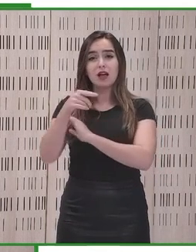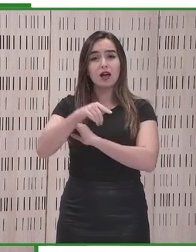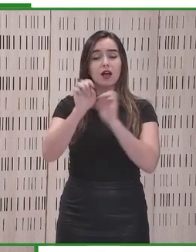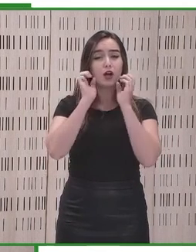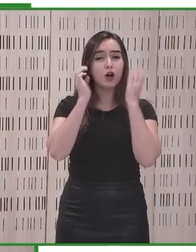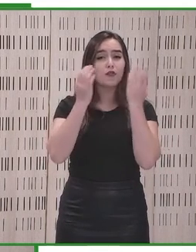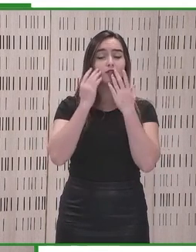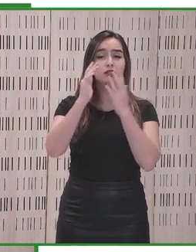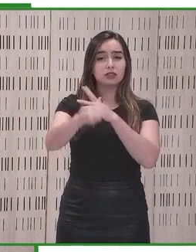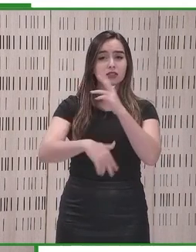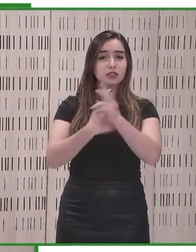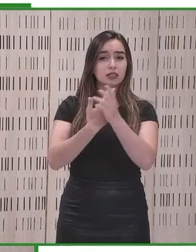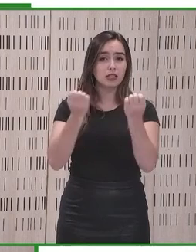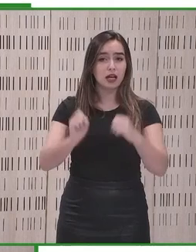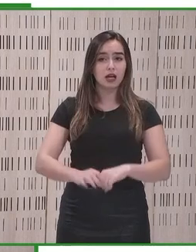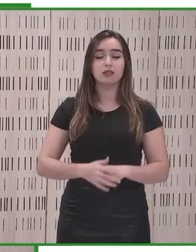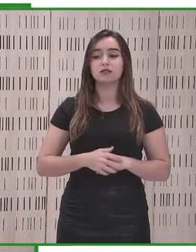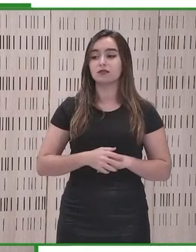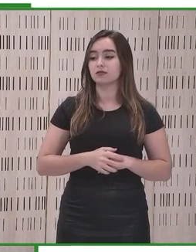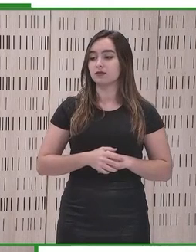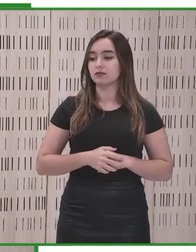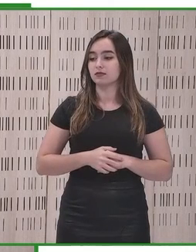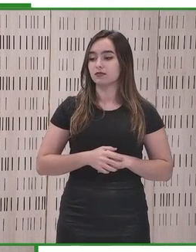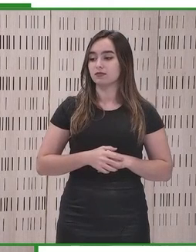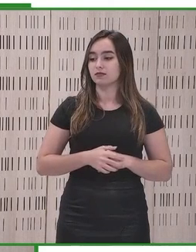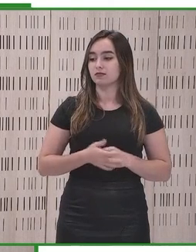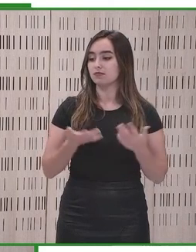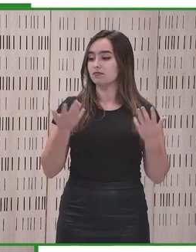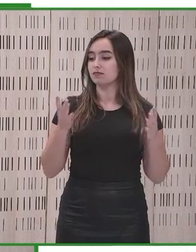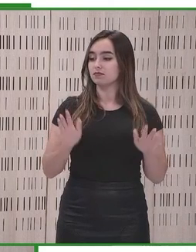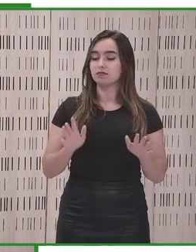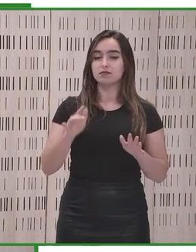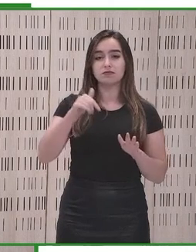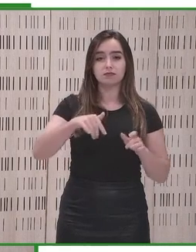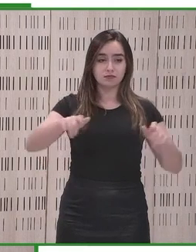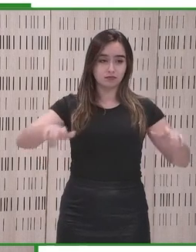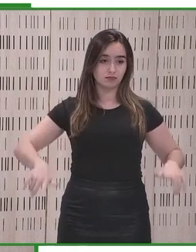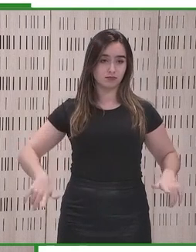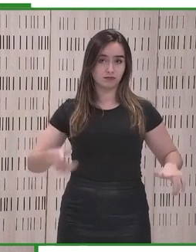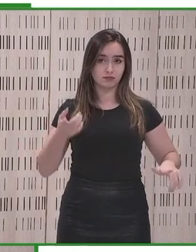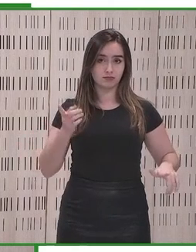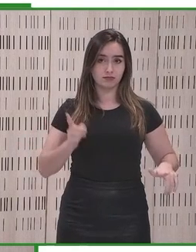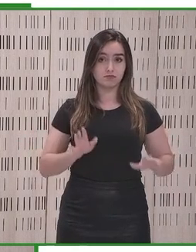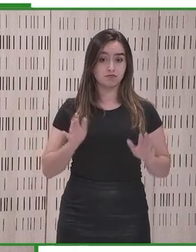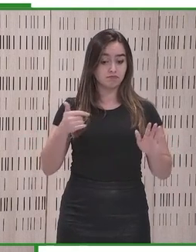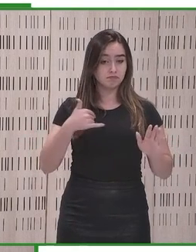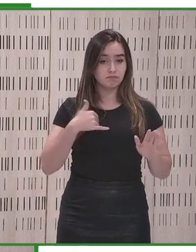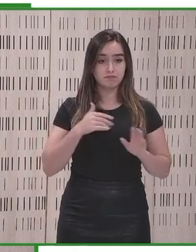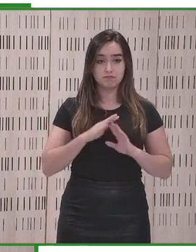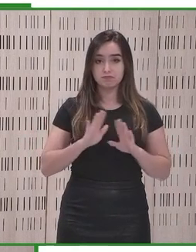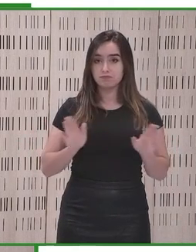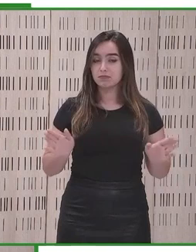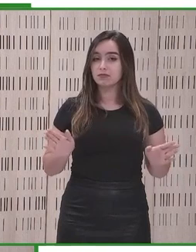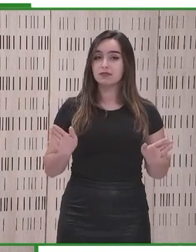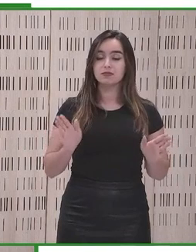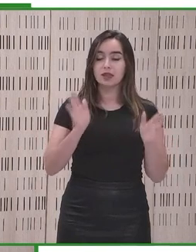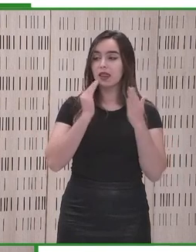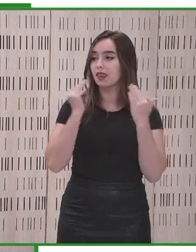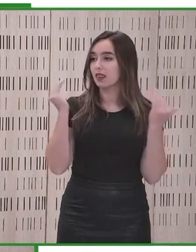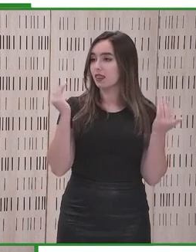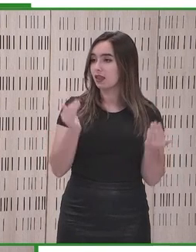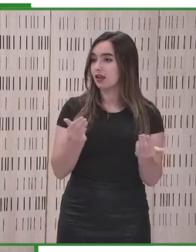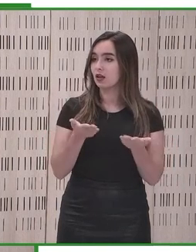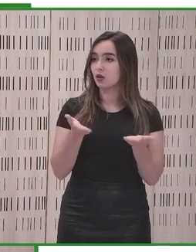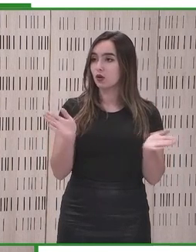retransmitida. Así que, incluso aquí, a los que quieran hacerlo, también hay una pequeña sala. Y, por mi parte, muchas gracias.